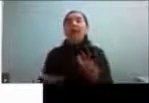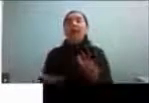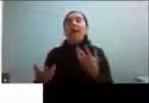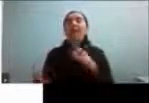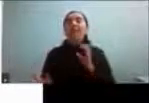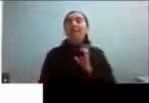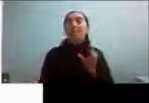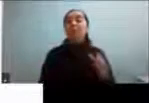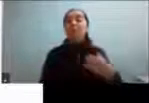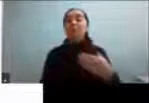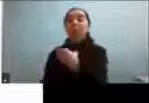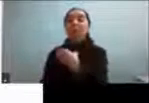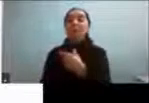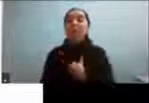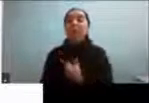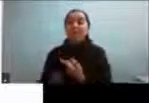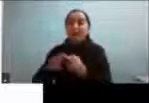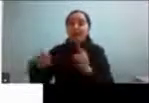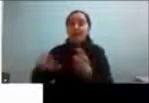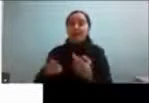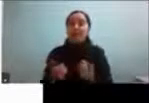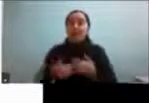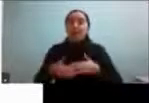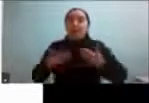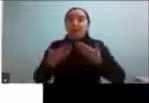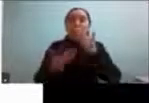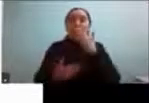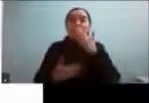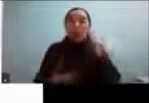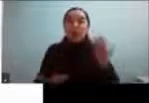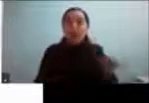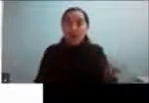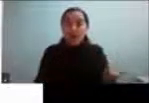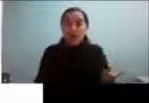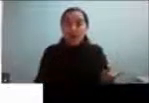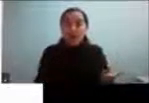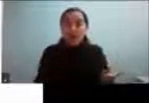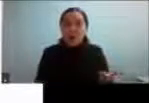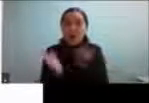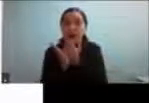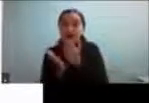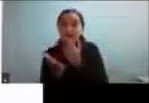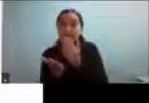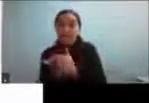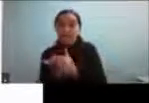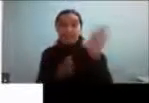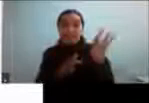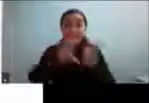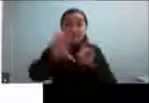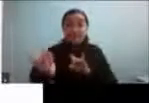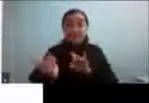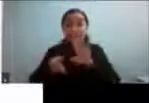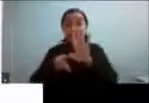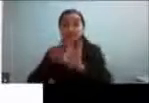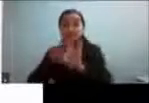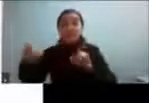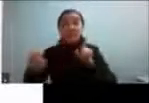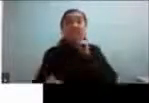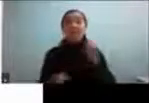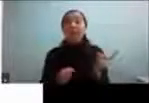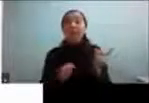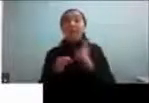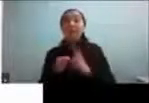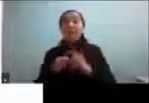comprensión de otros me permitió generar una estrategia de reclutamiento de participantes para mi investigación que